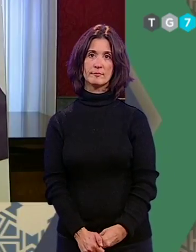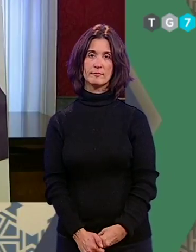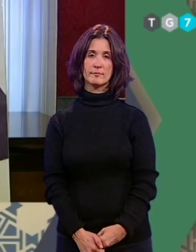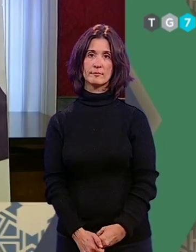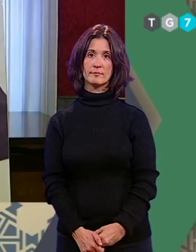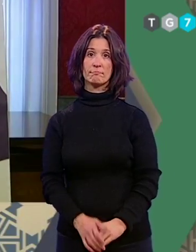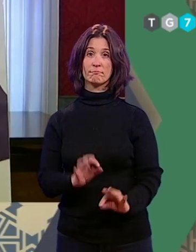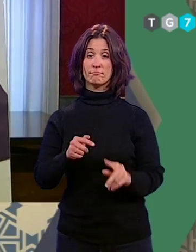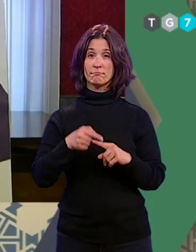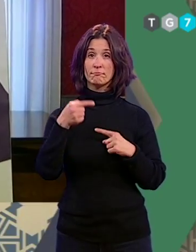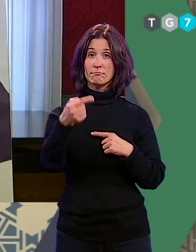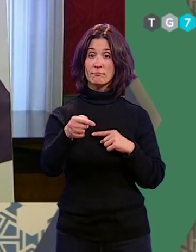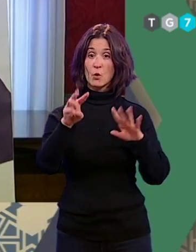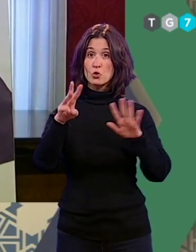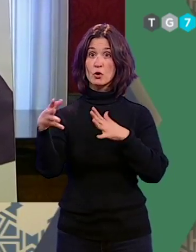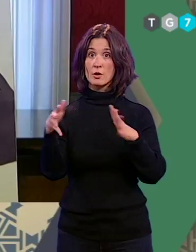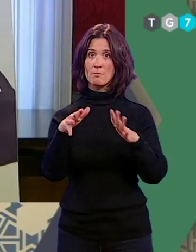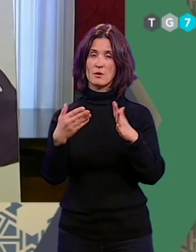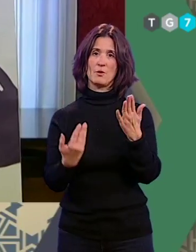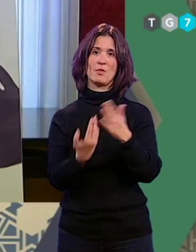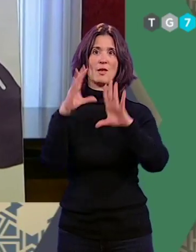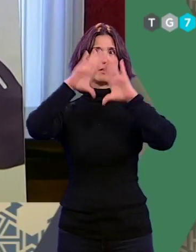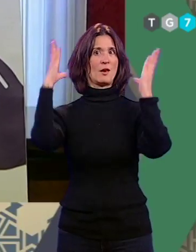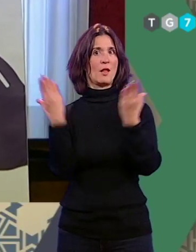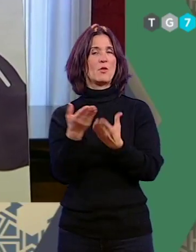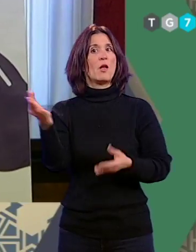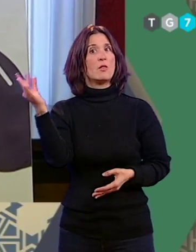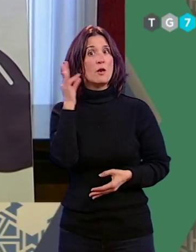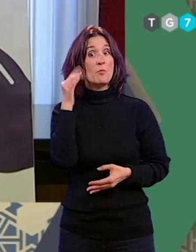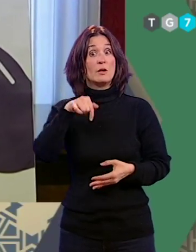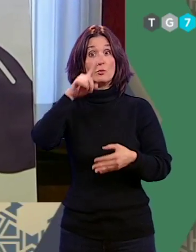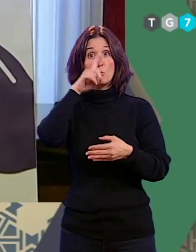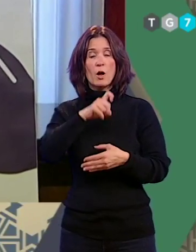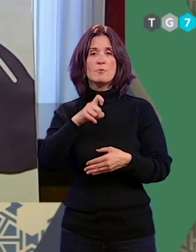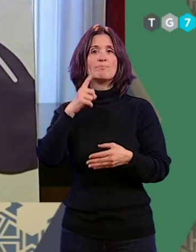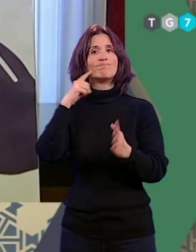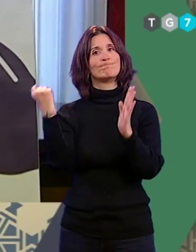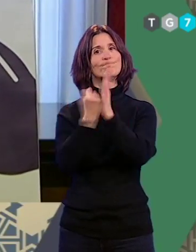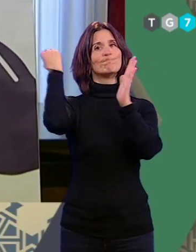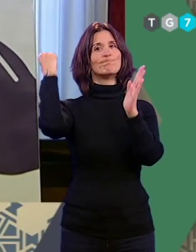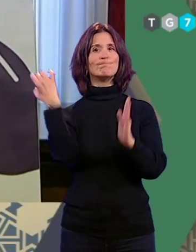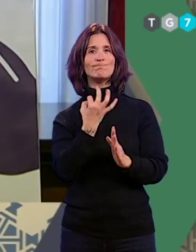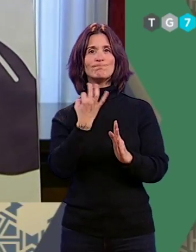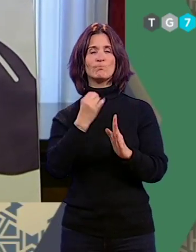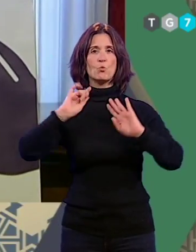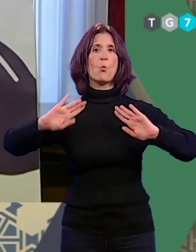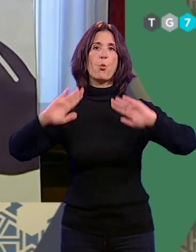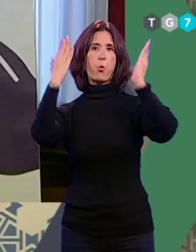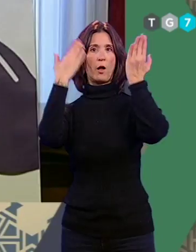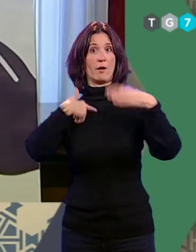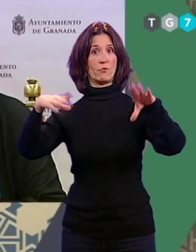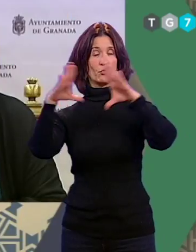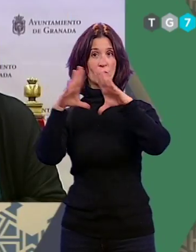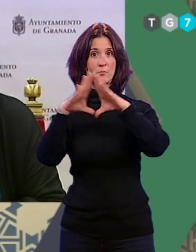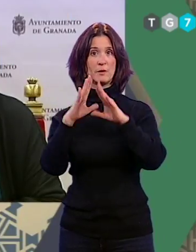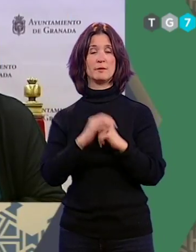El próximo 8 de marzo tendrá lugar el Día Internacional de las Mujeres, que este año está marcado por la celebración de una huelga feminista.